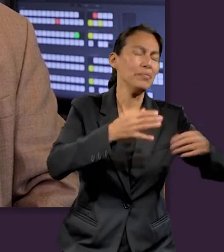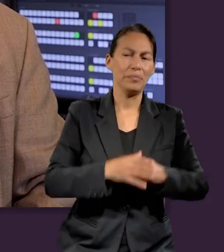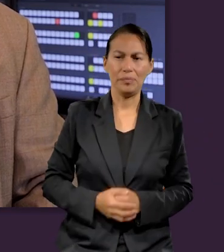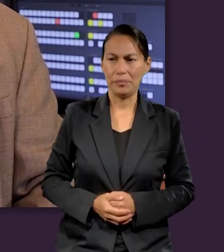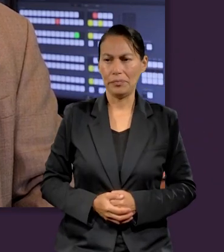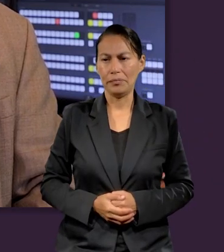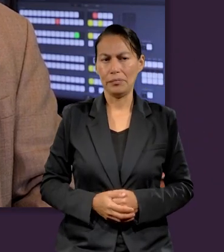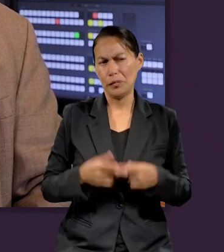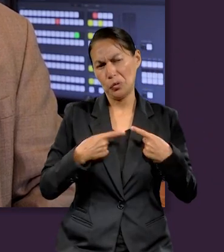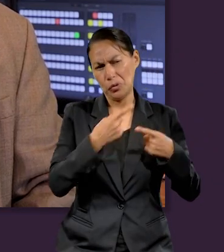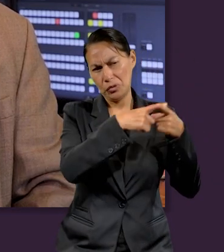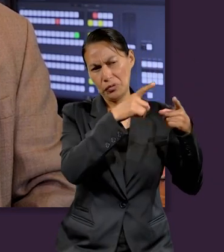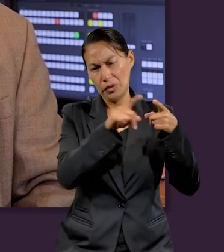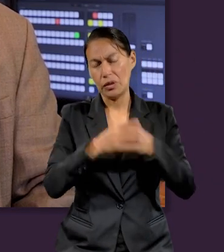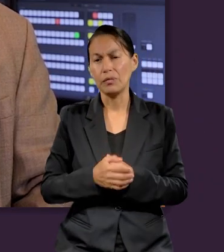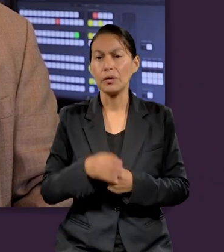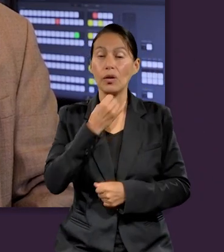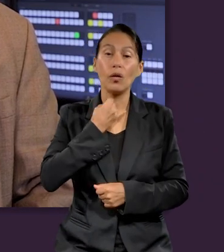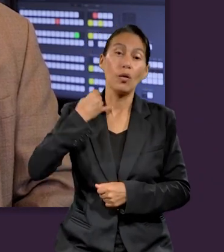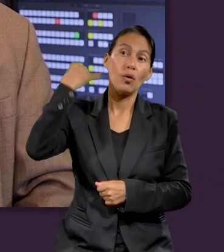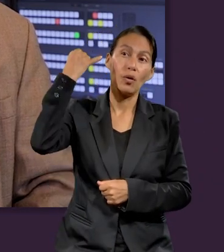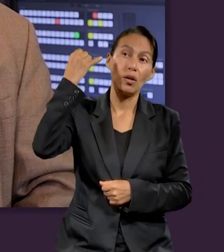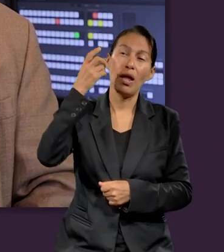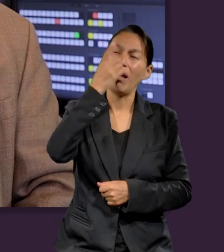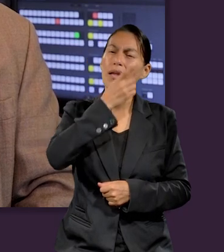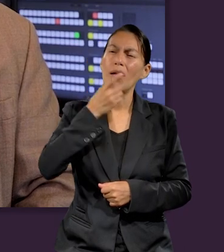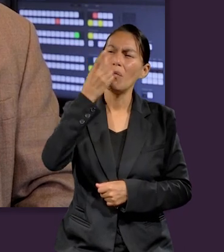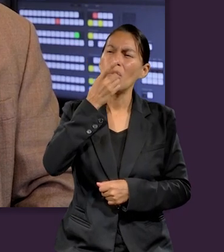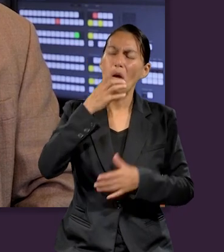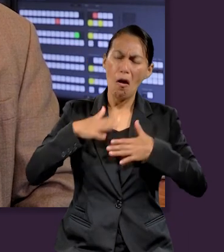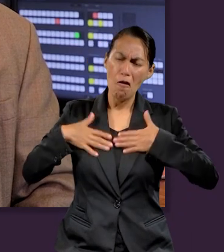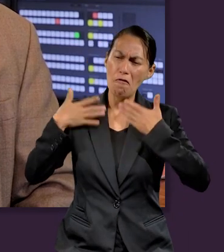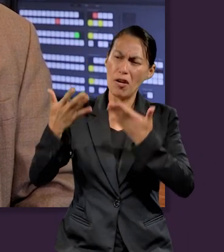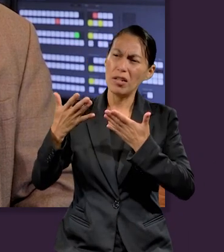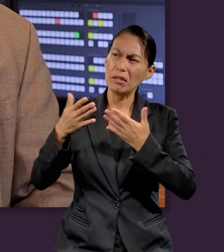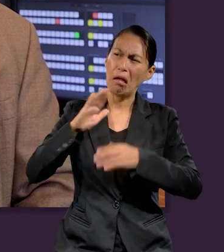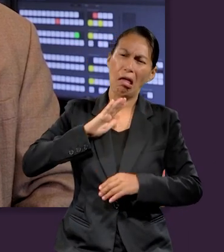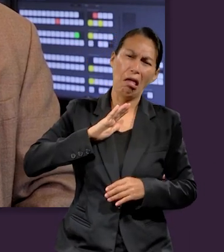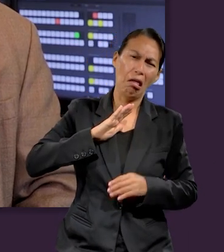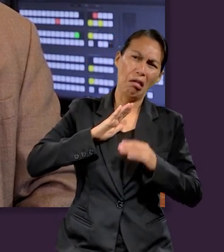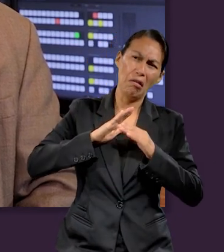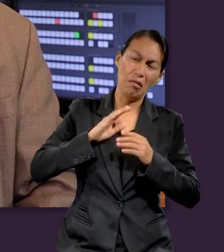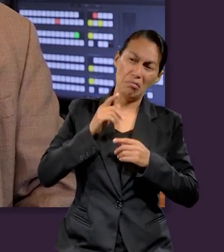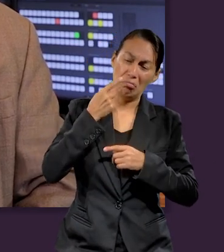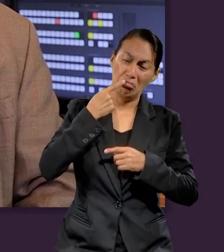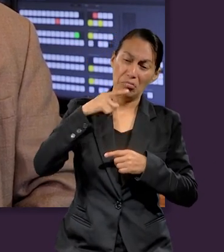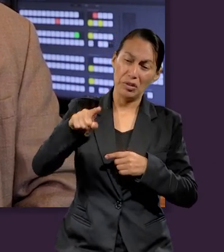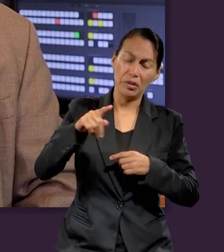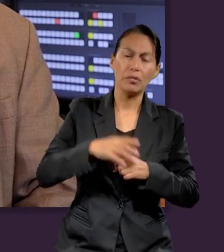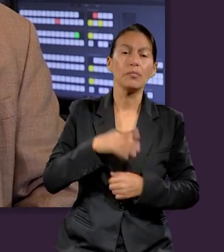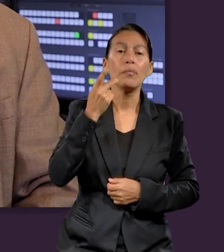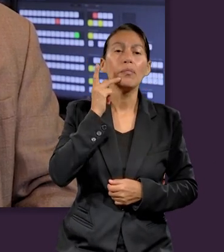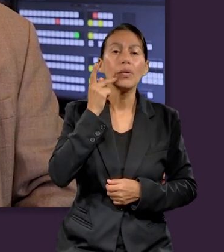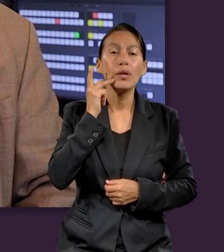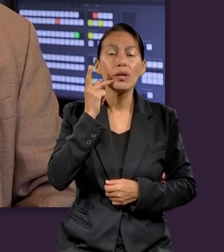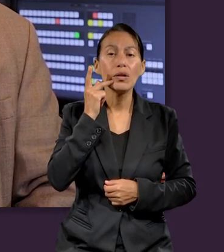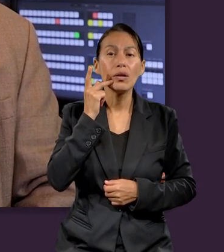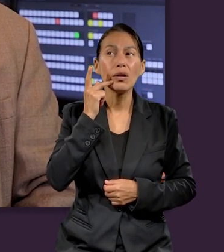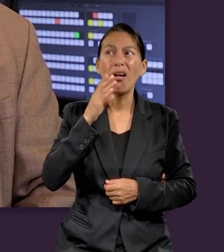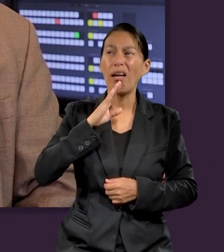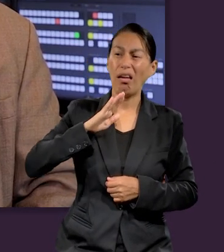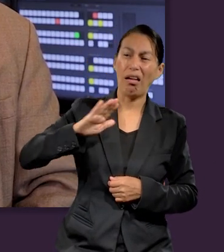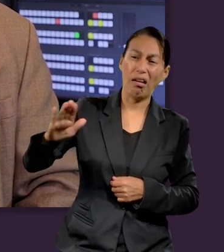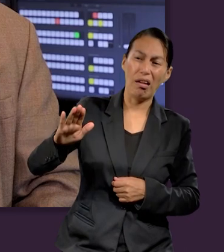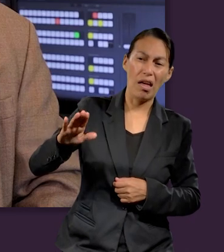e inmediatamente fue a compartir su fe con otras personas. Judas, su discípulo de confianza, lo